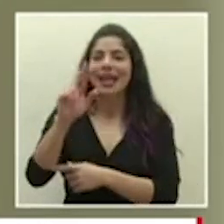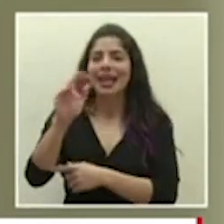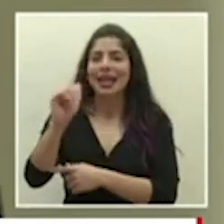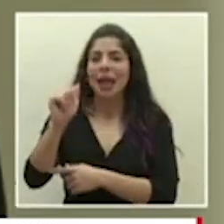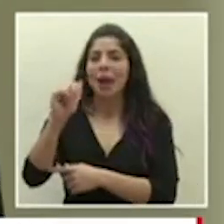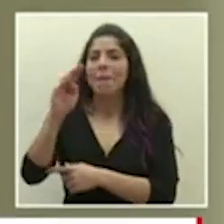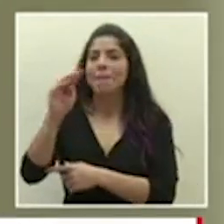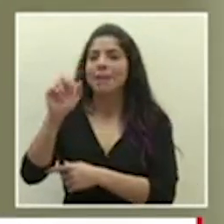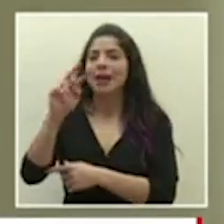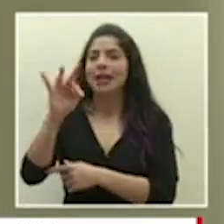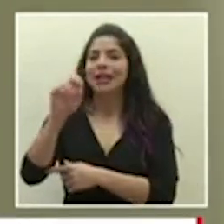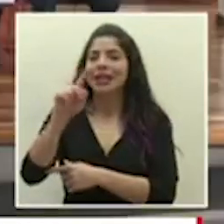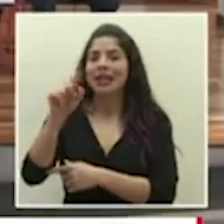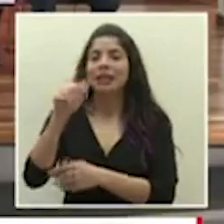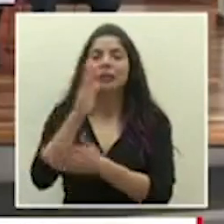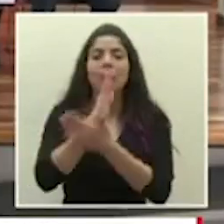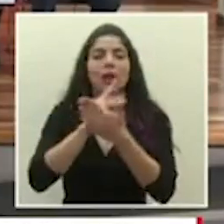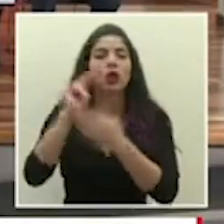Noticias Columbia